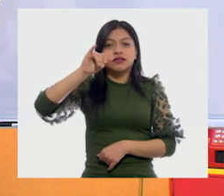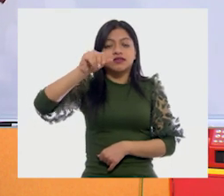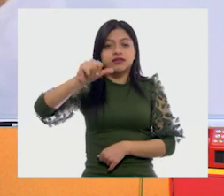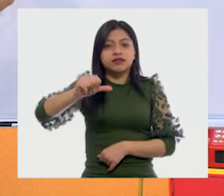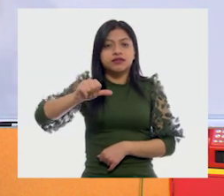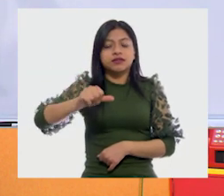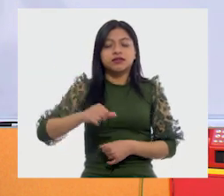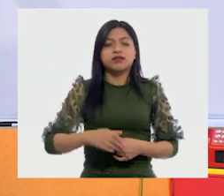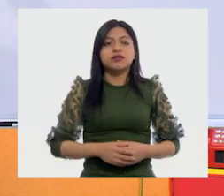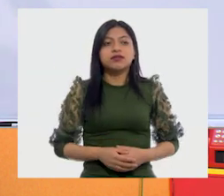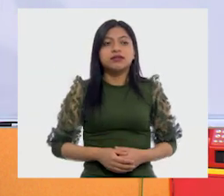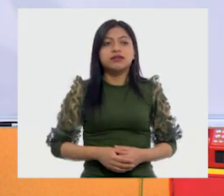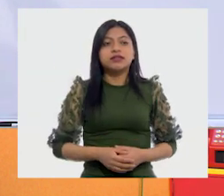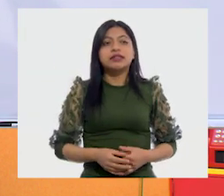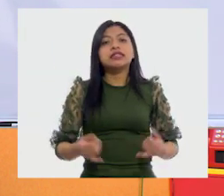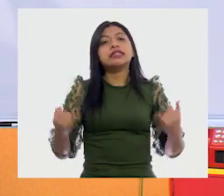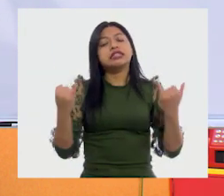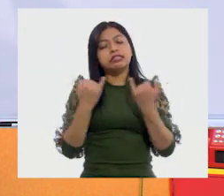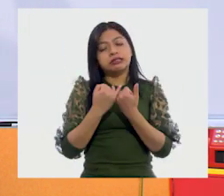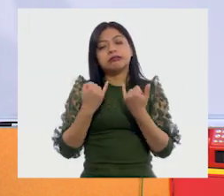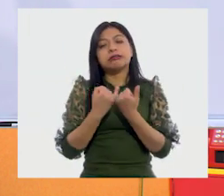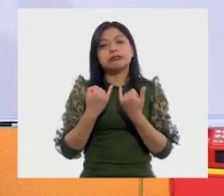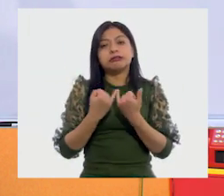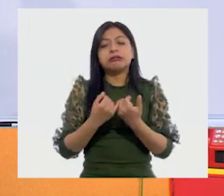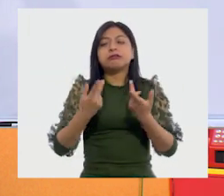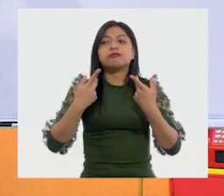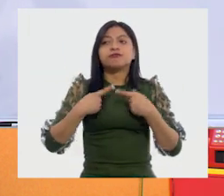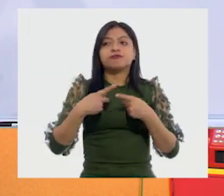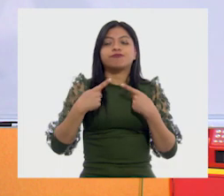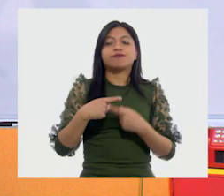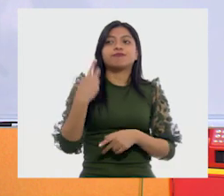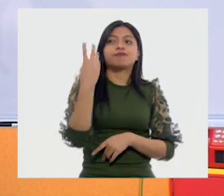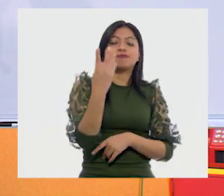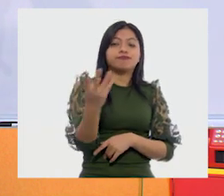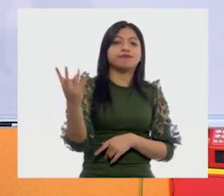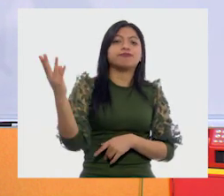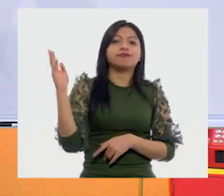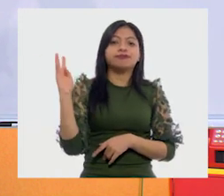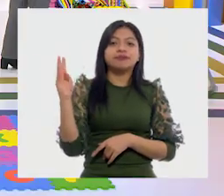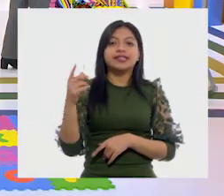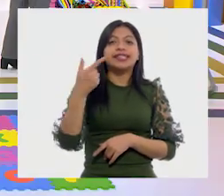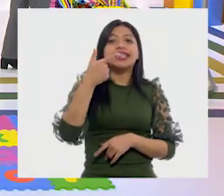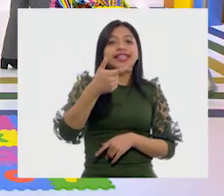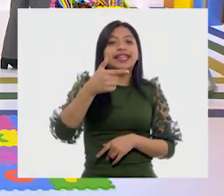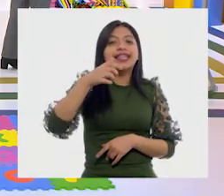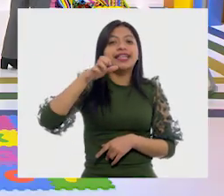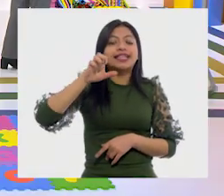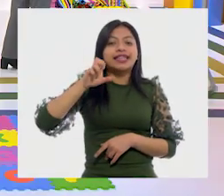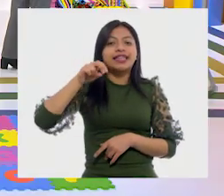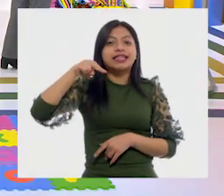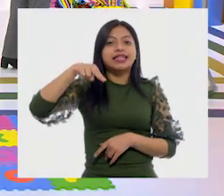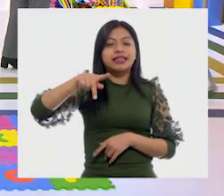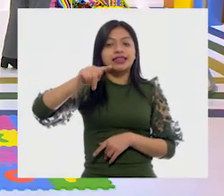Familia. Y a la gente. La gente. G. G.